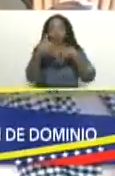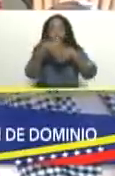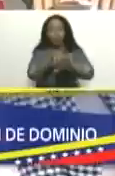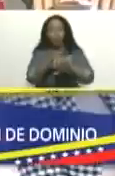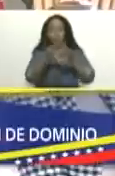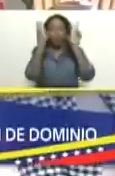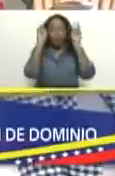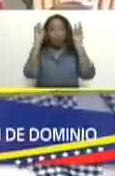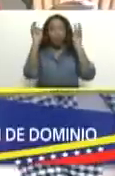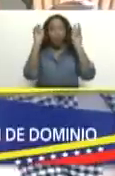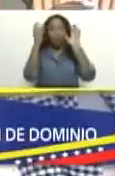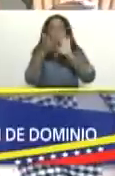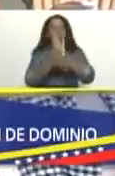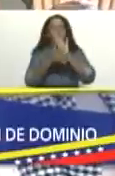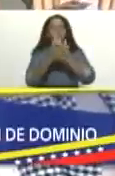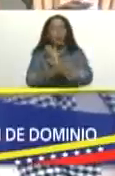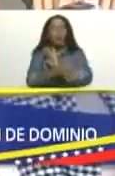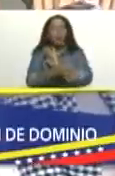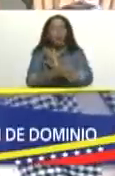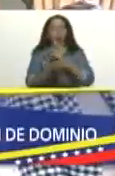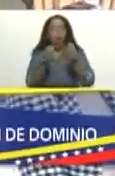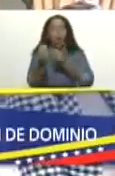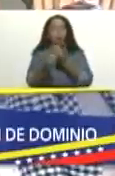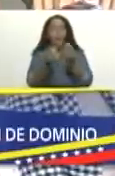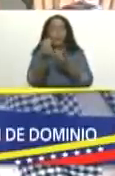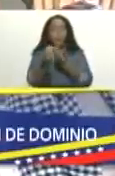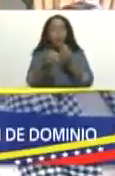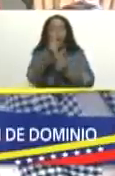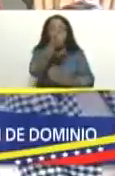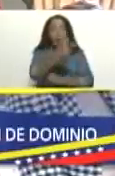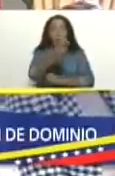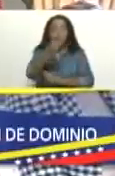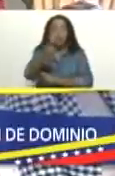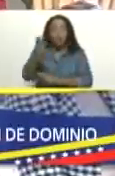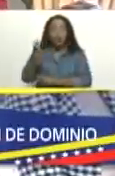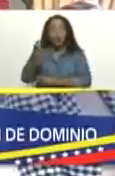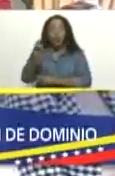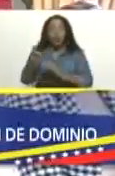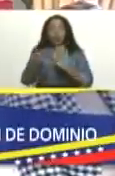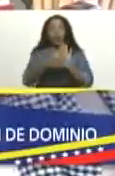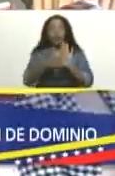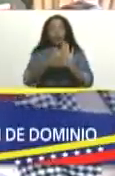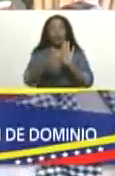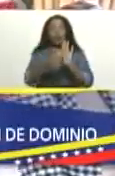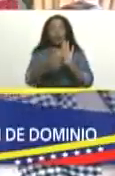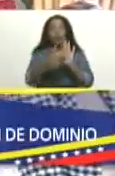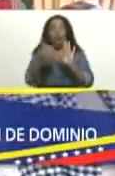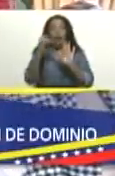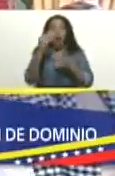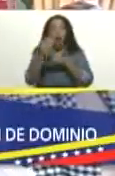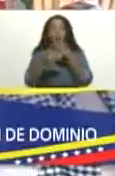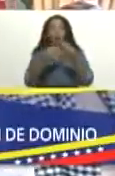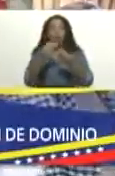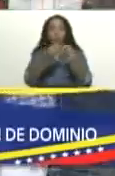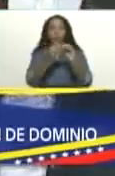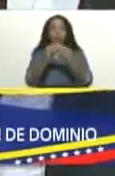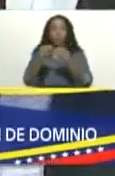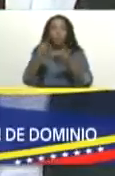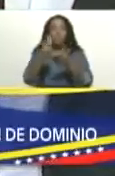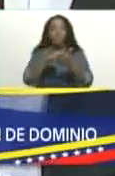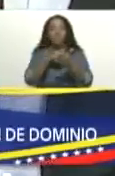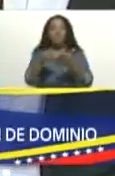elementos relacionados con las garantías de las personas sujetas de esta ley, donde se incluyen los procedimientos para la extinción